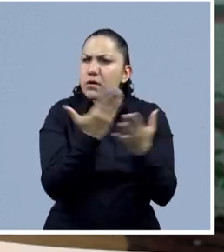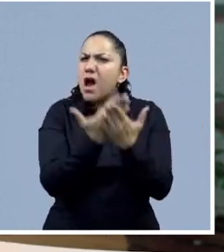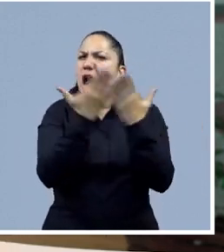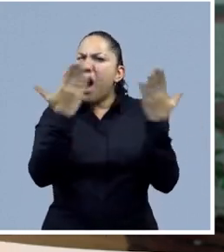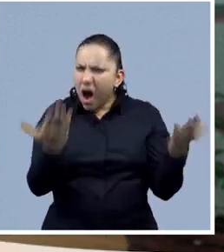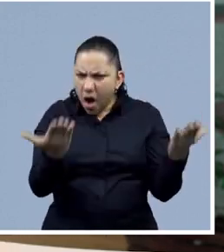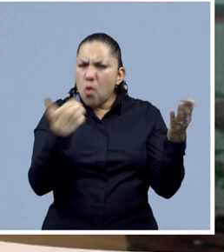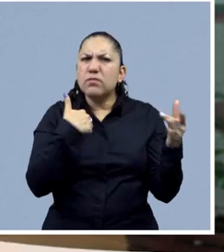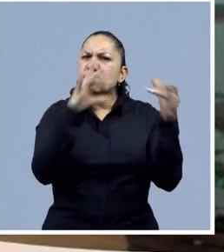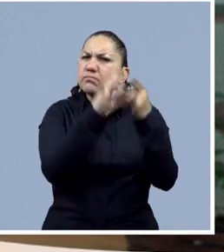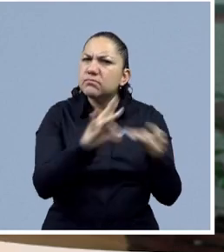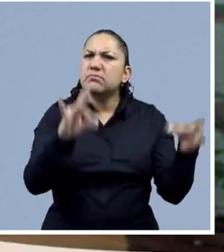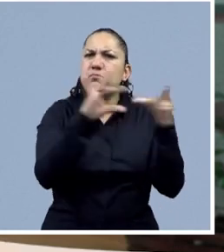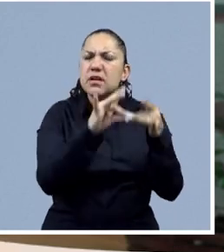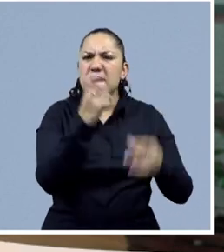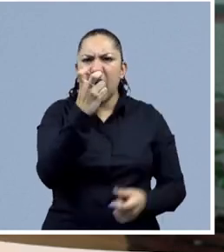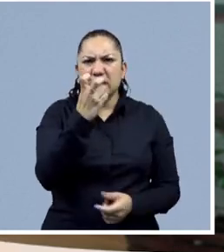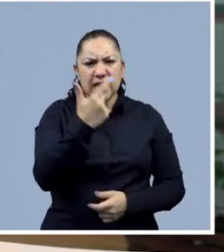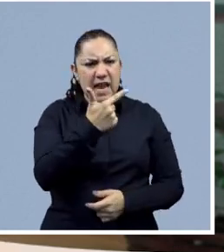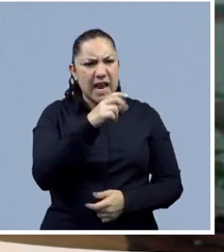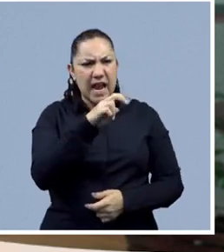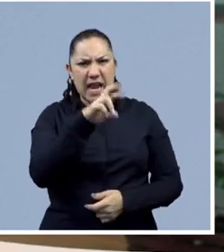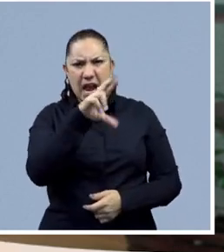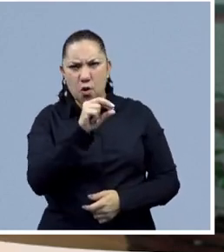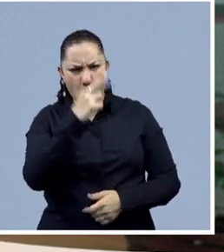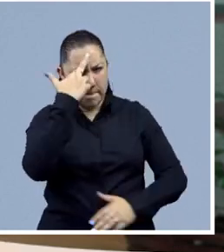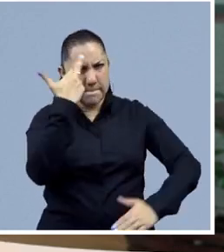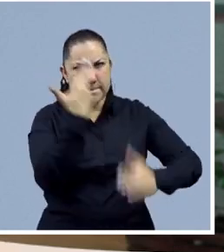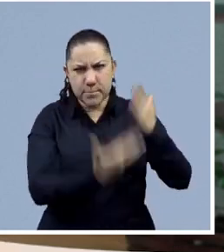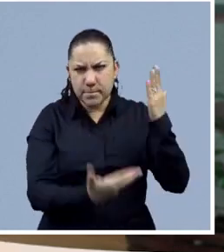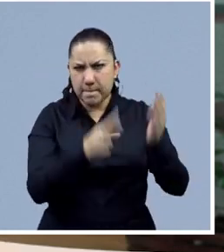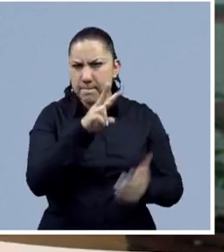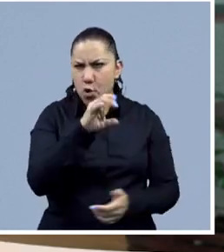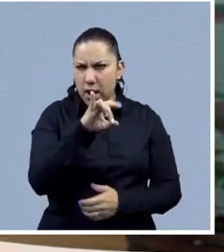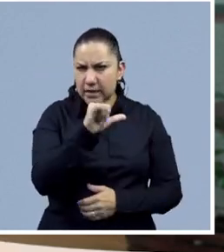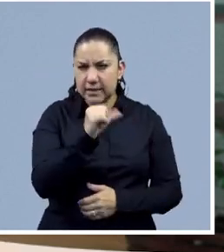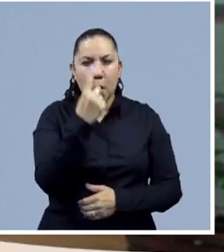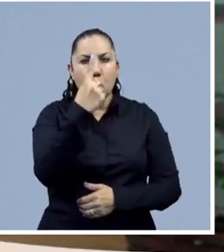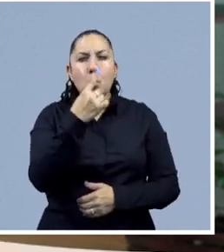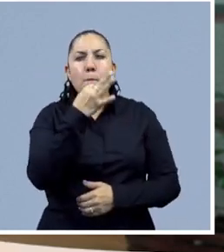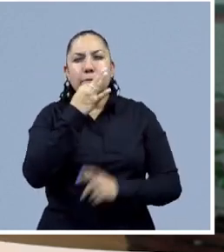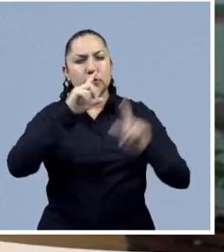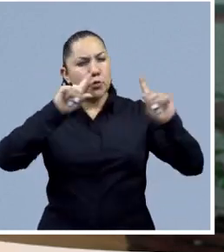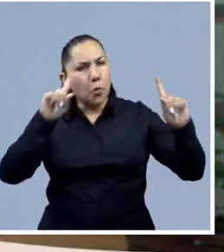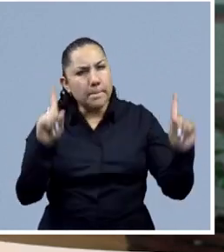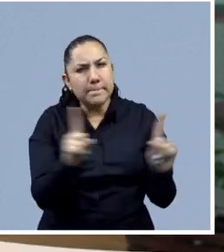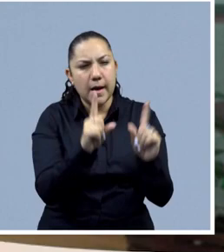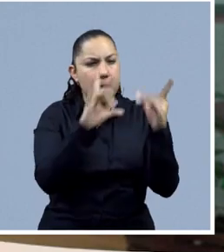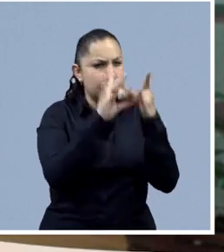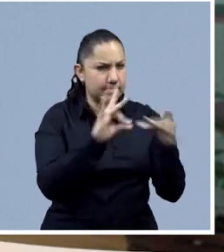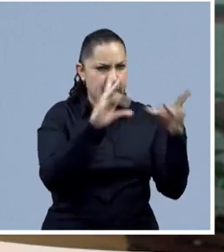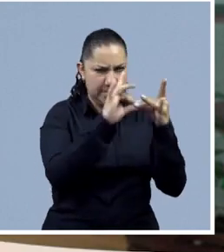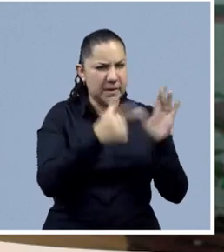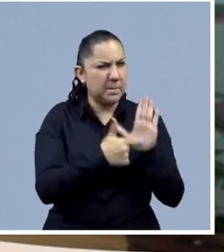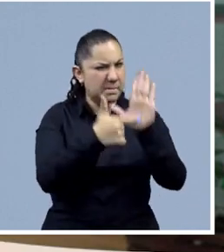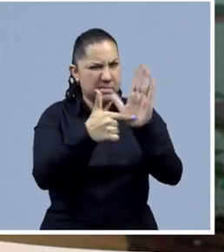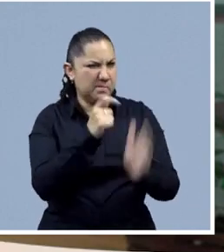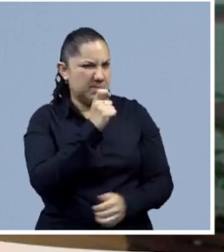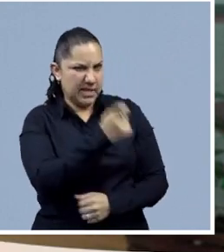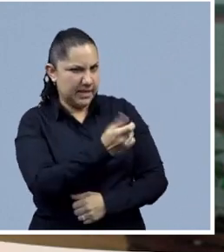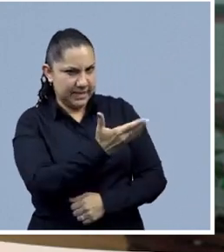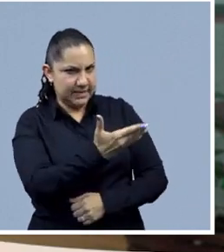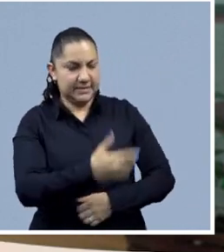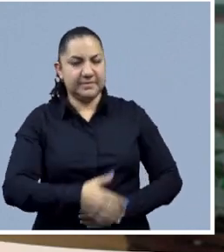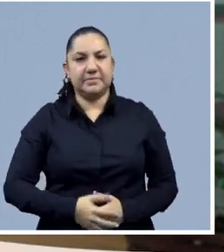vayamos a conocer en qué consiste exactamente el concepto de violencia de género en un minuto en la definición que nos preparó nuestra compañera